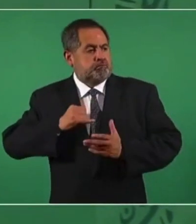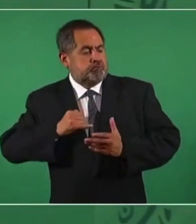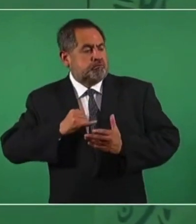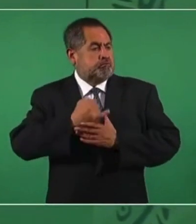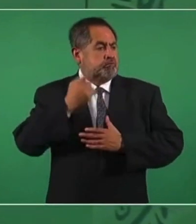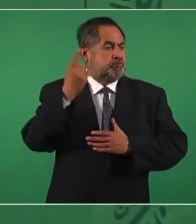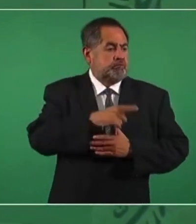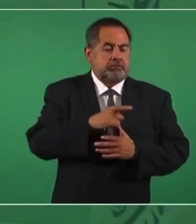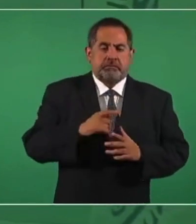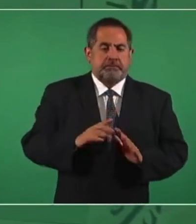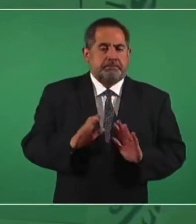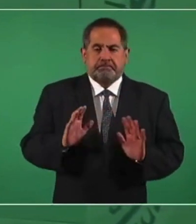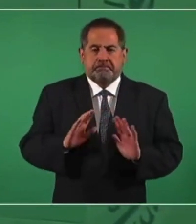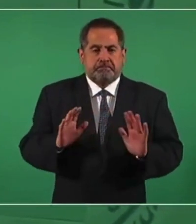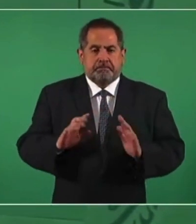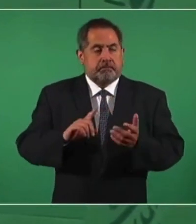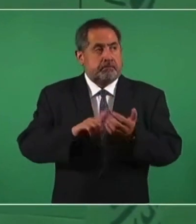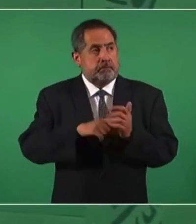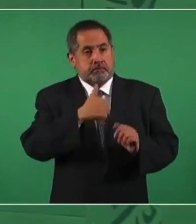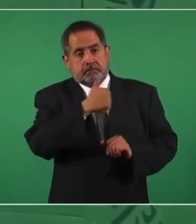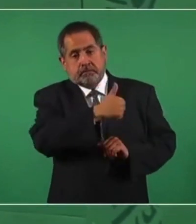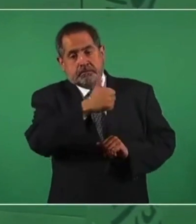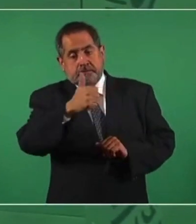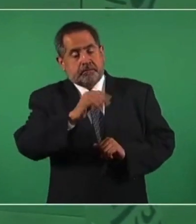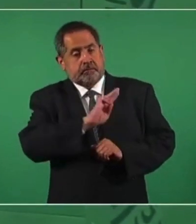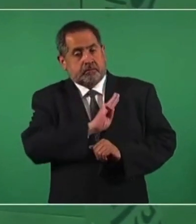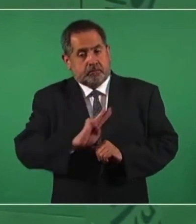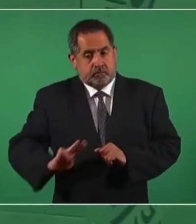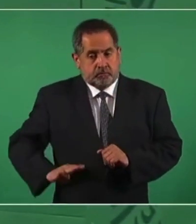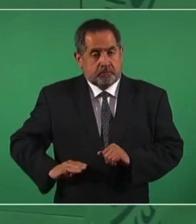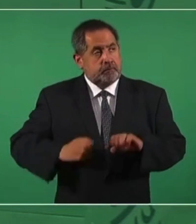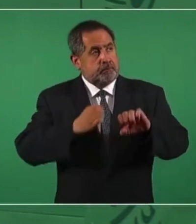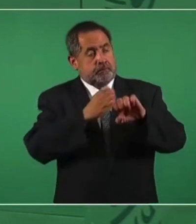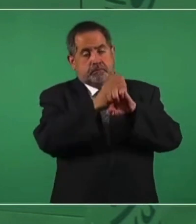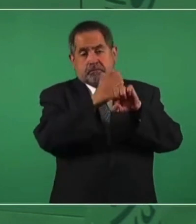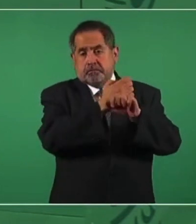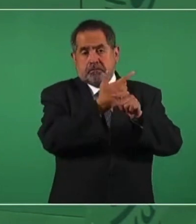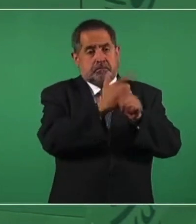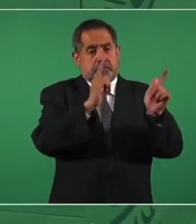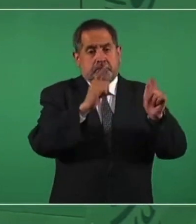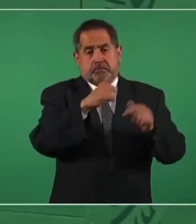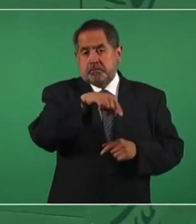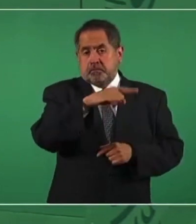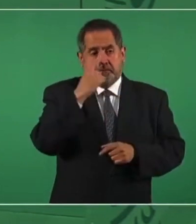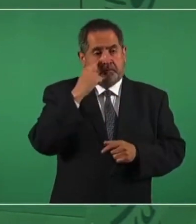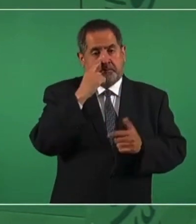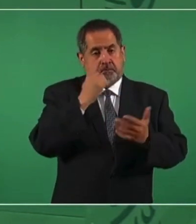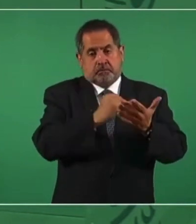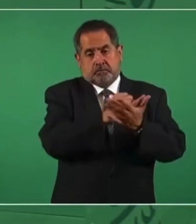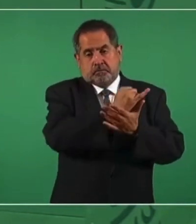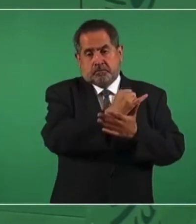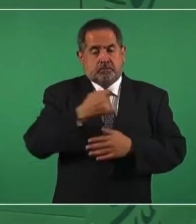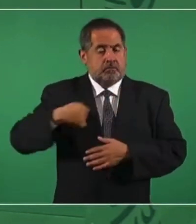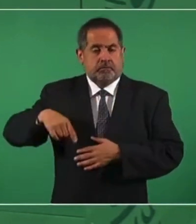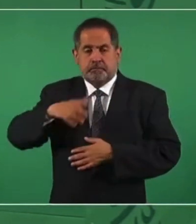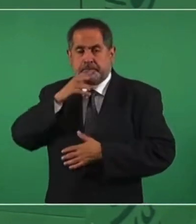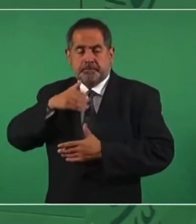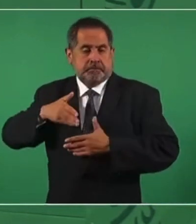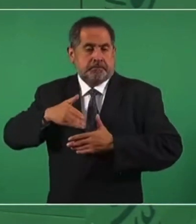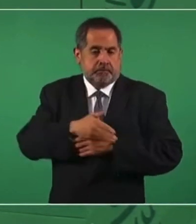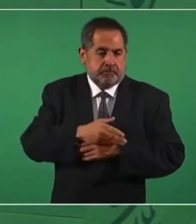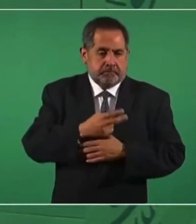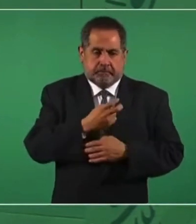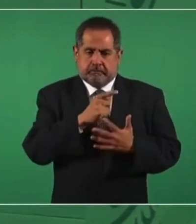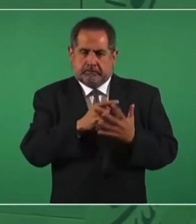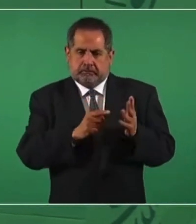los municipios, los estados son libres, son soberanos, tienen autonomía. Para